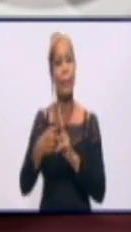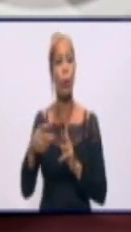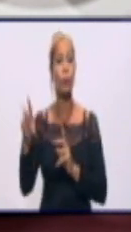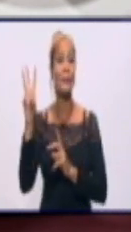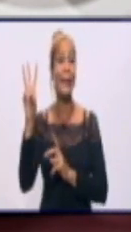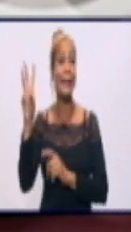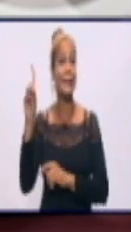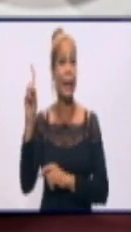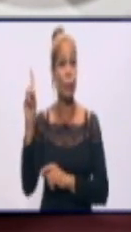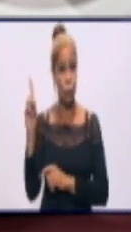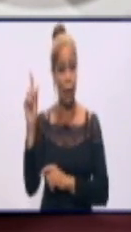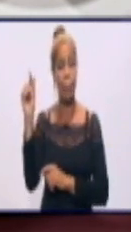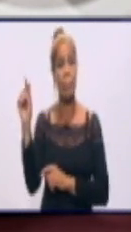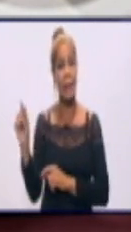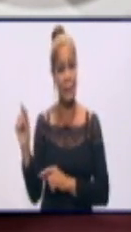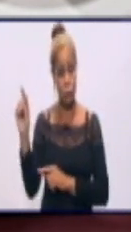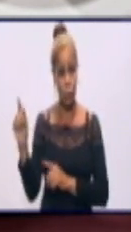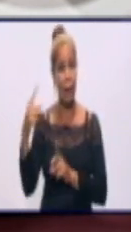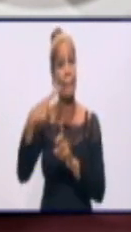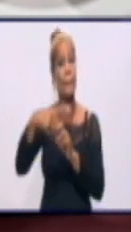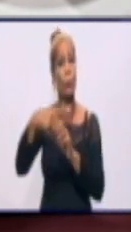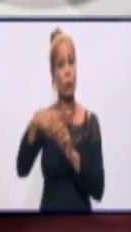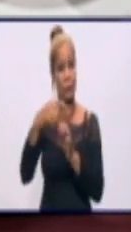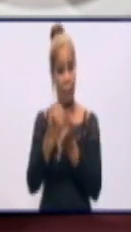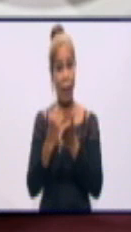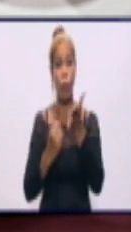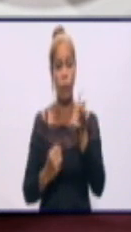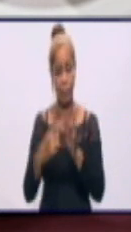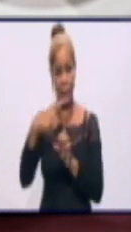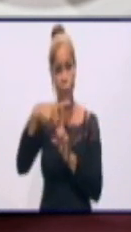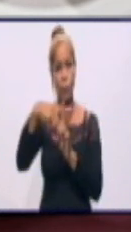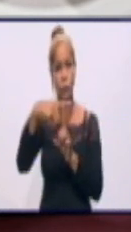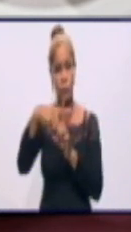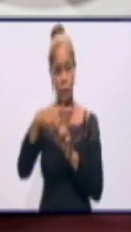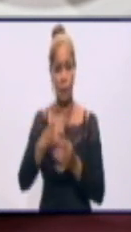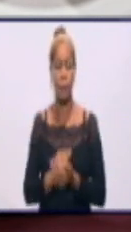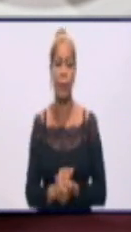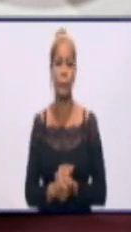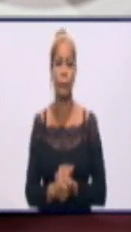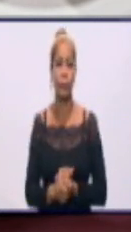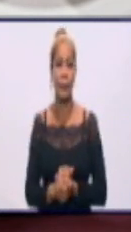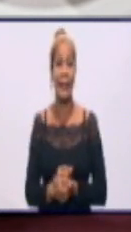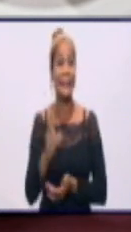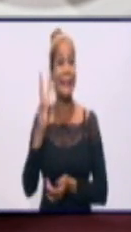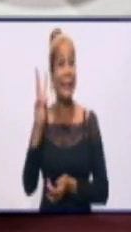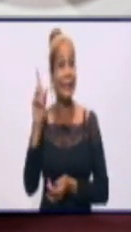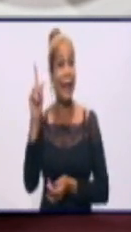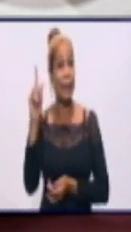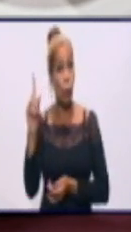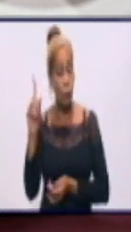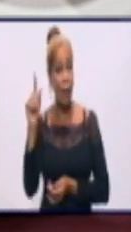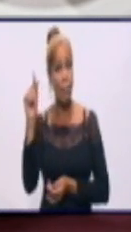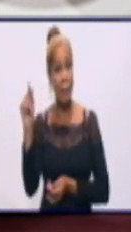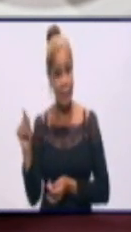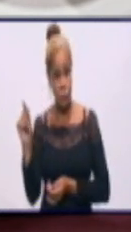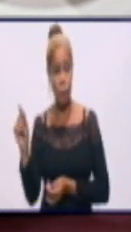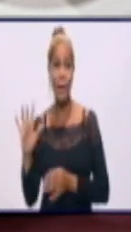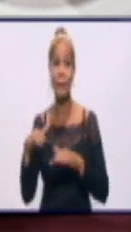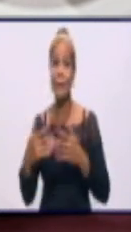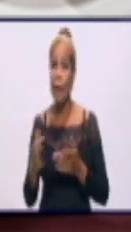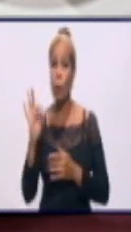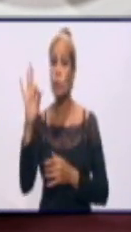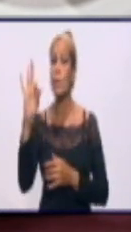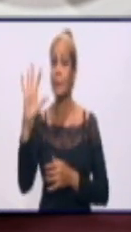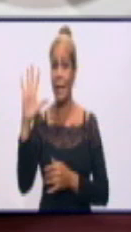casos confirmados a la COVID en las últimas 24 horas. 31 de 85, 31 de 85, una cifra